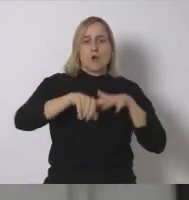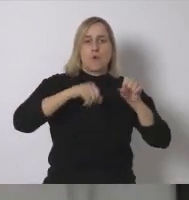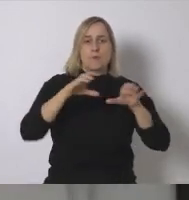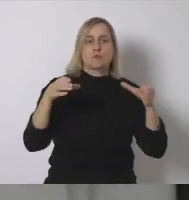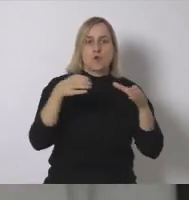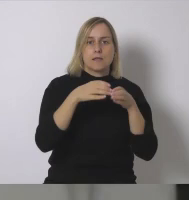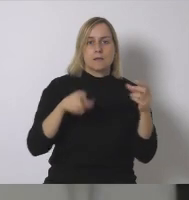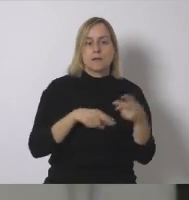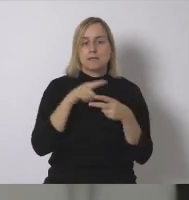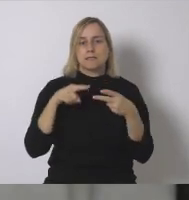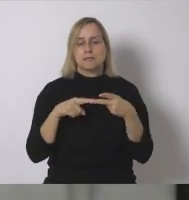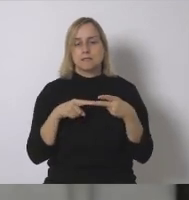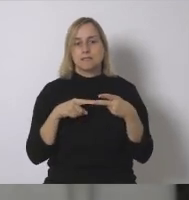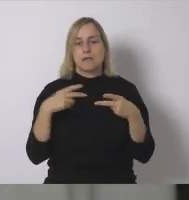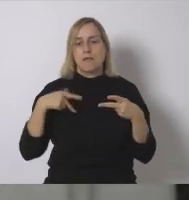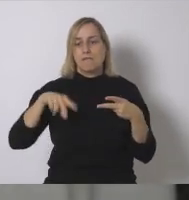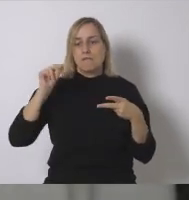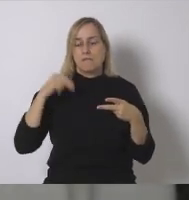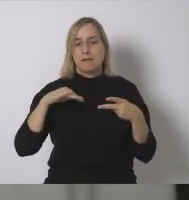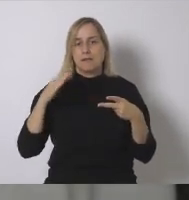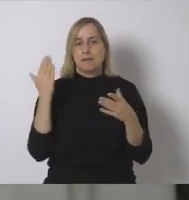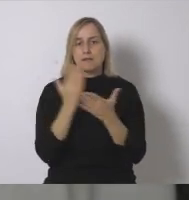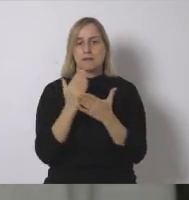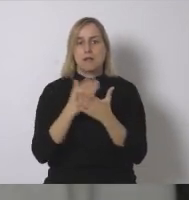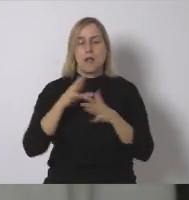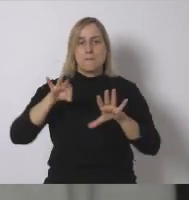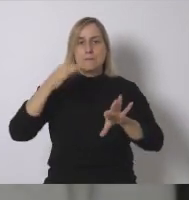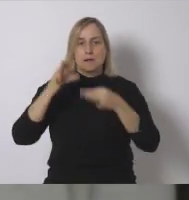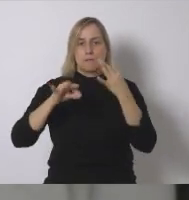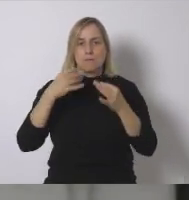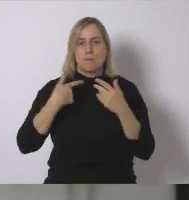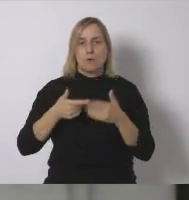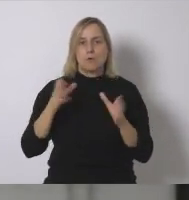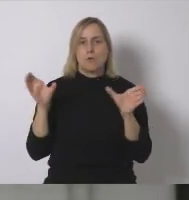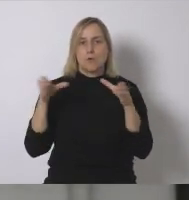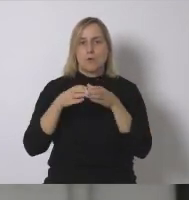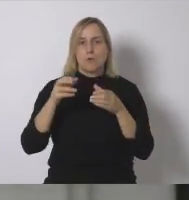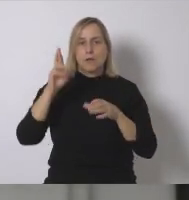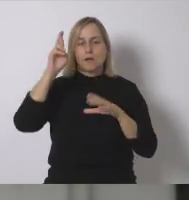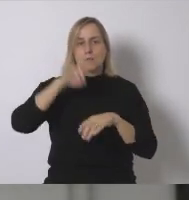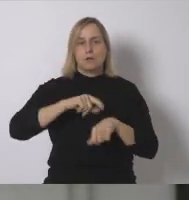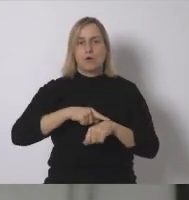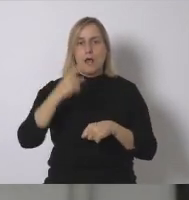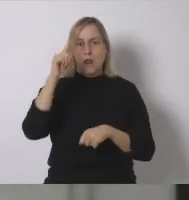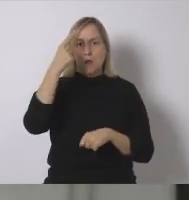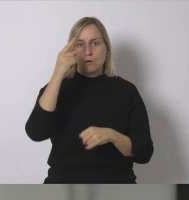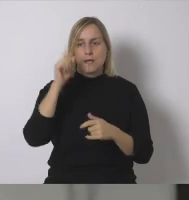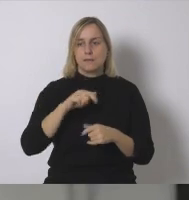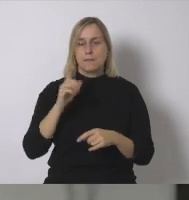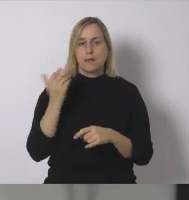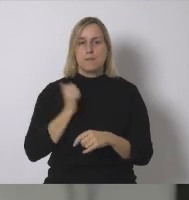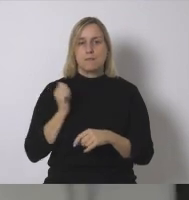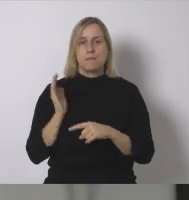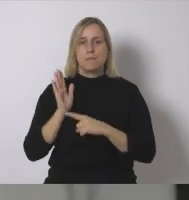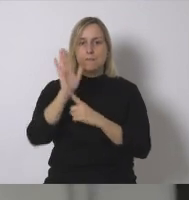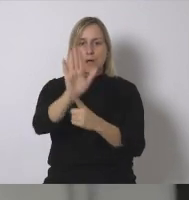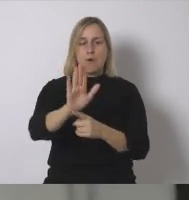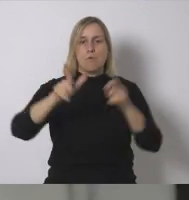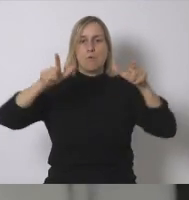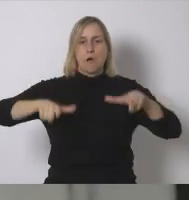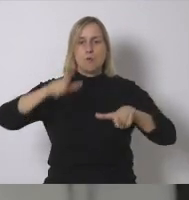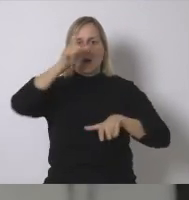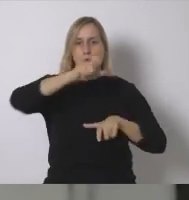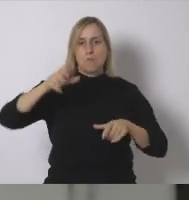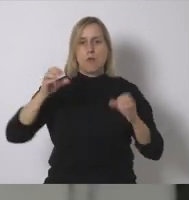existen en Somenergía y después para acabar tendremos un Bermud a la una con el